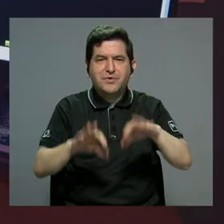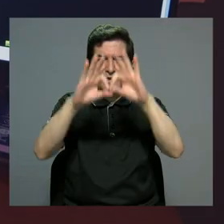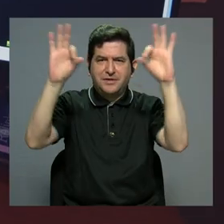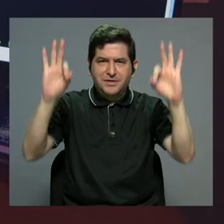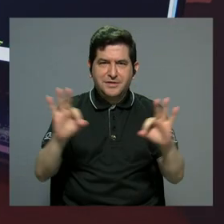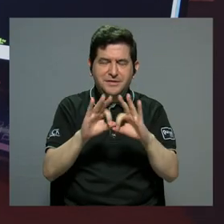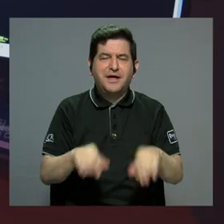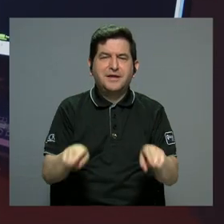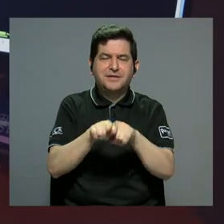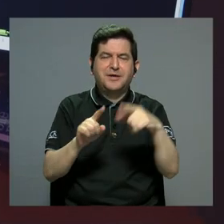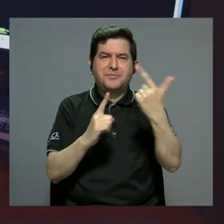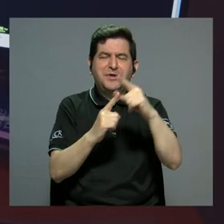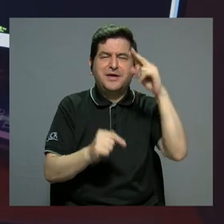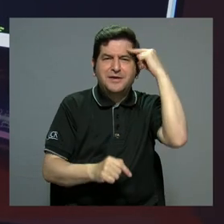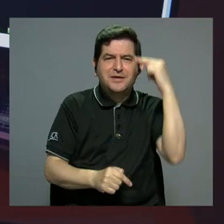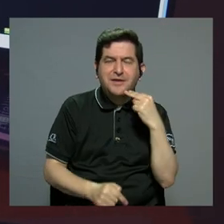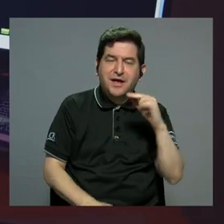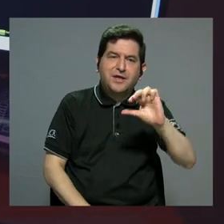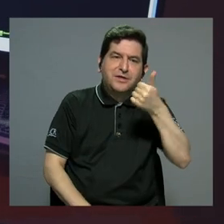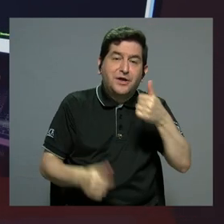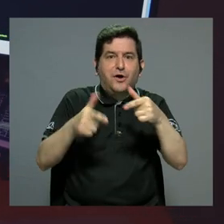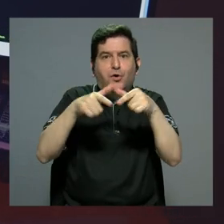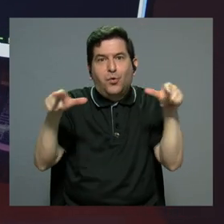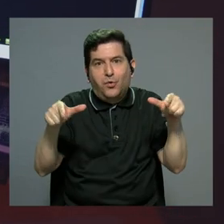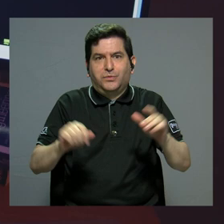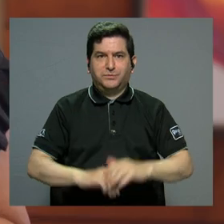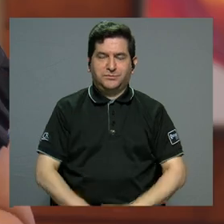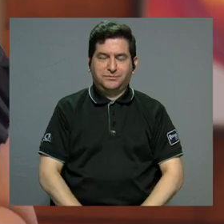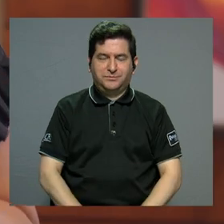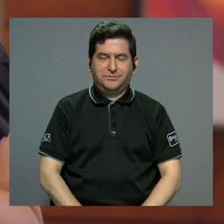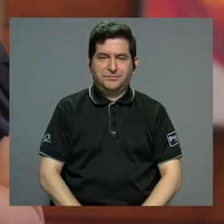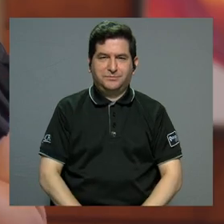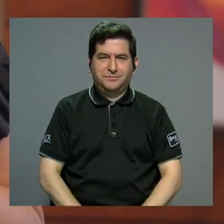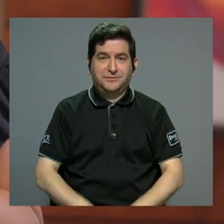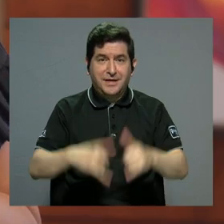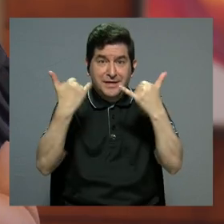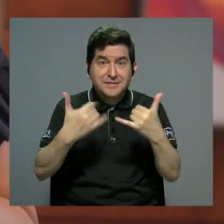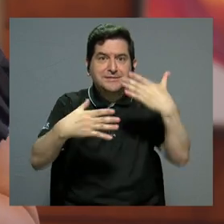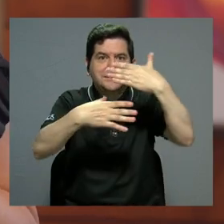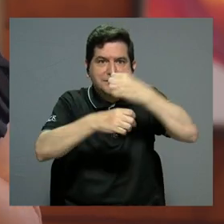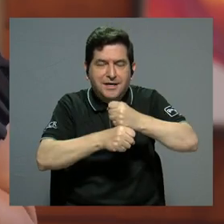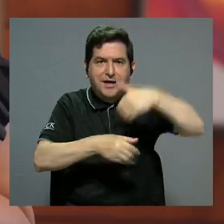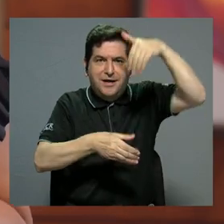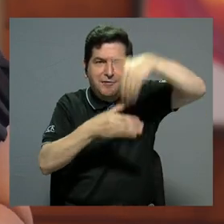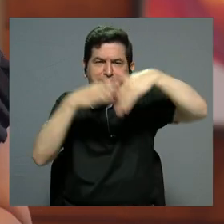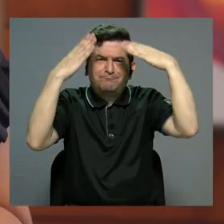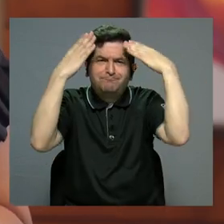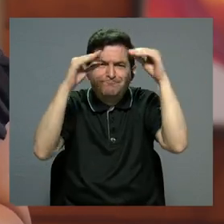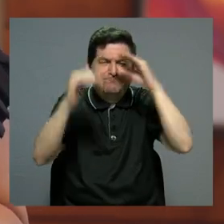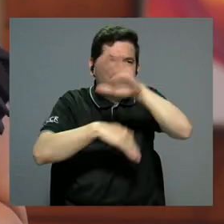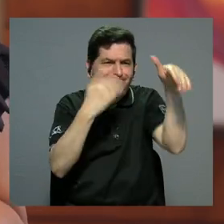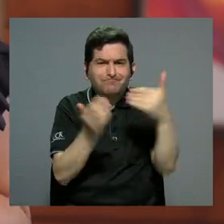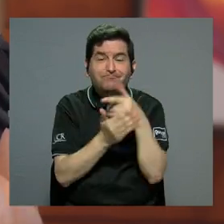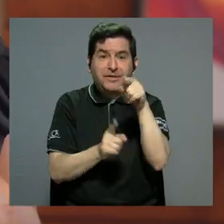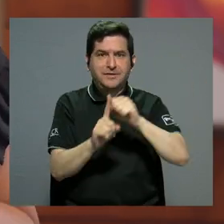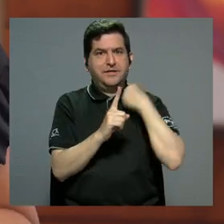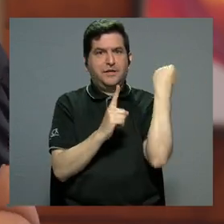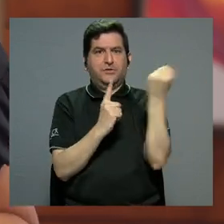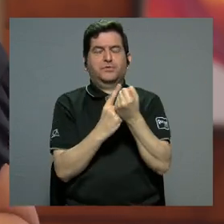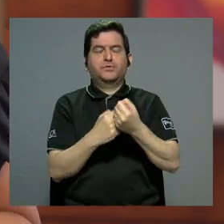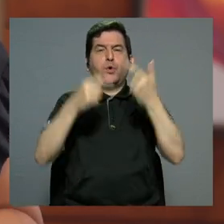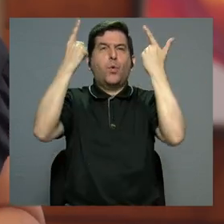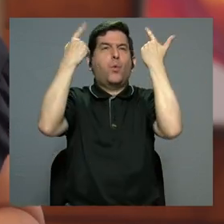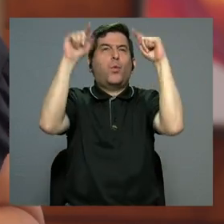imagen y luego ponerle negrilla a la letra, otro, otro. Y ya cuando lo pudimos hacer y meterle información y todo, eso fue